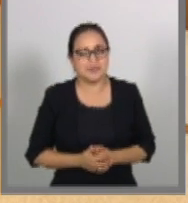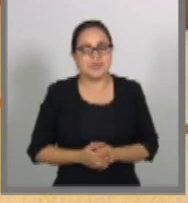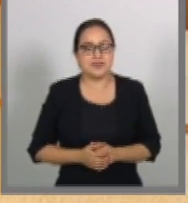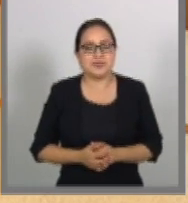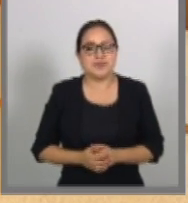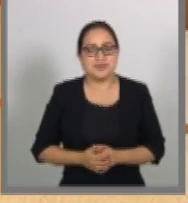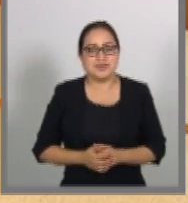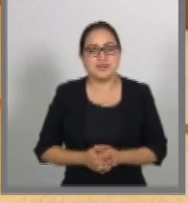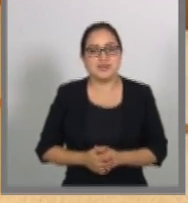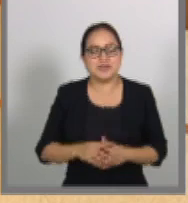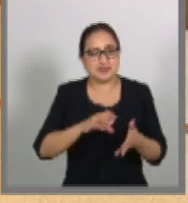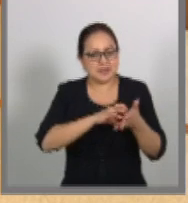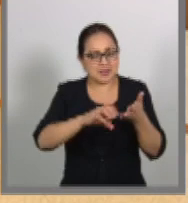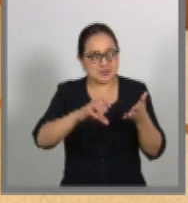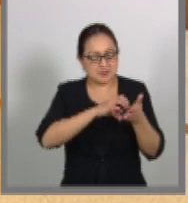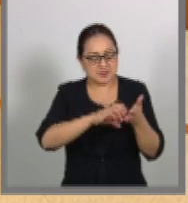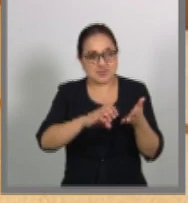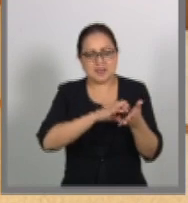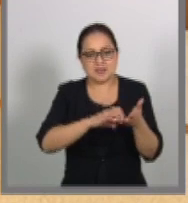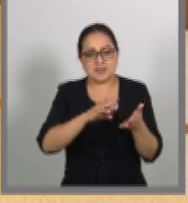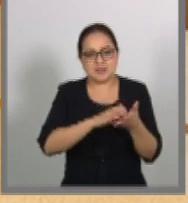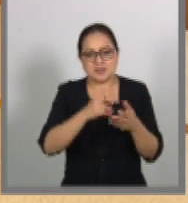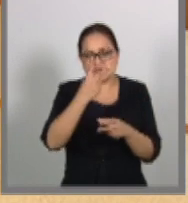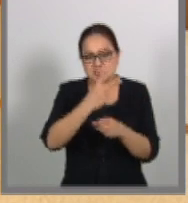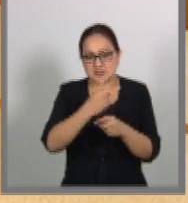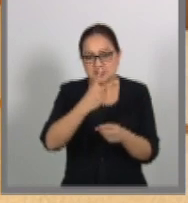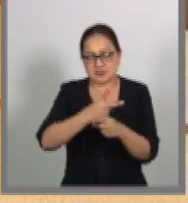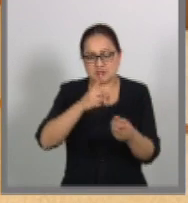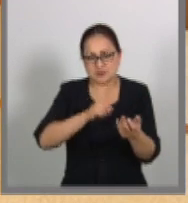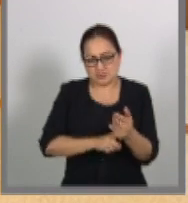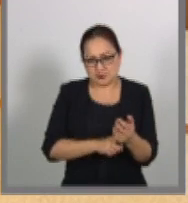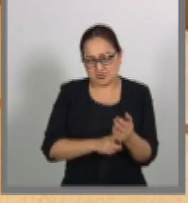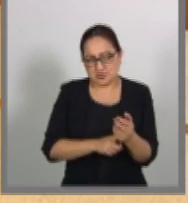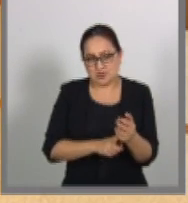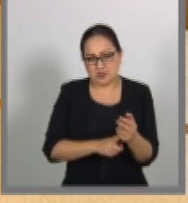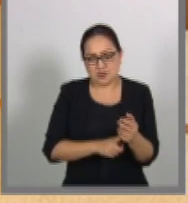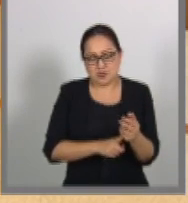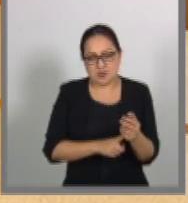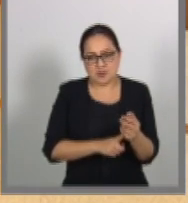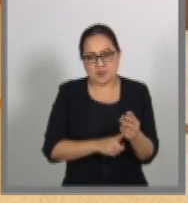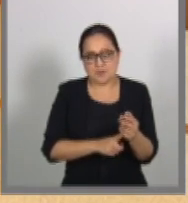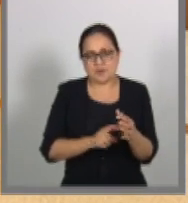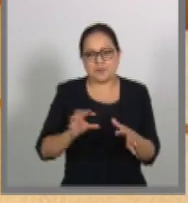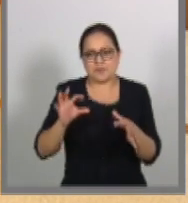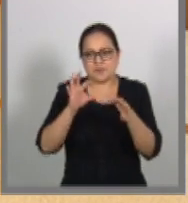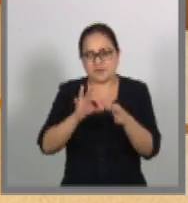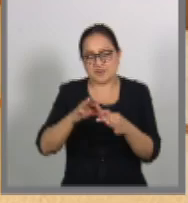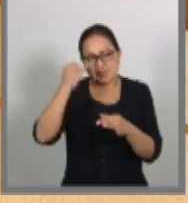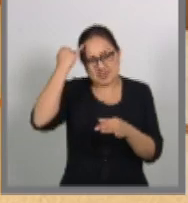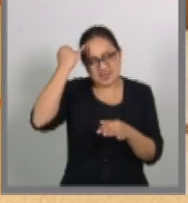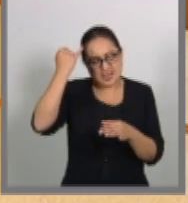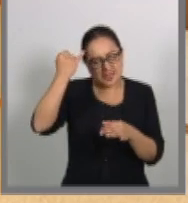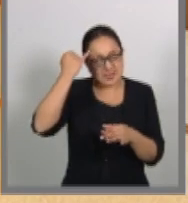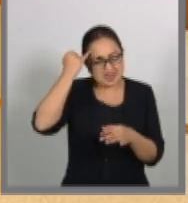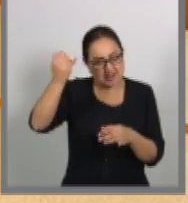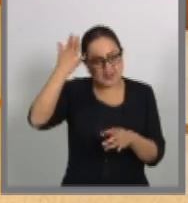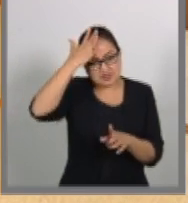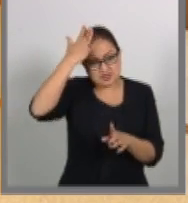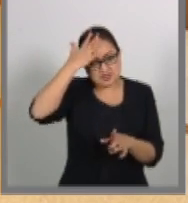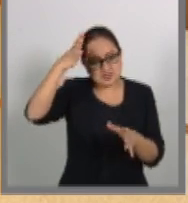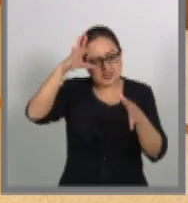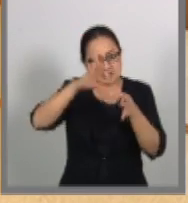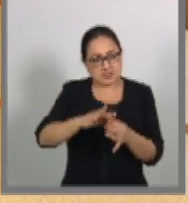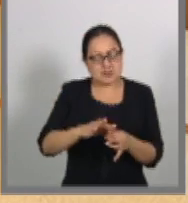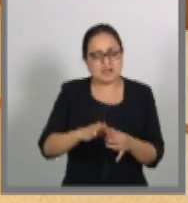En el capítulo segundo romano de los principios generales, sección primera de los fines